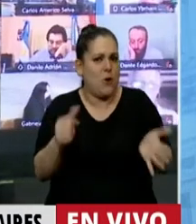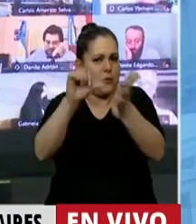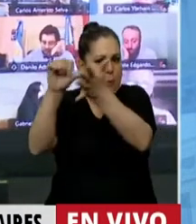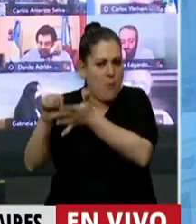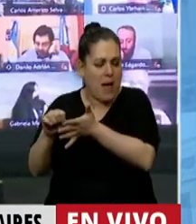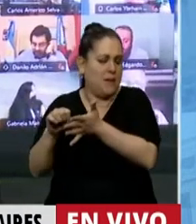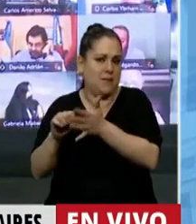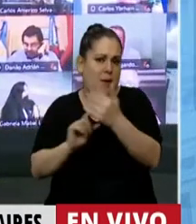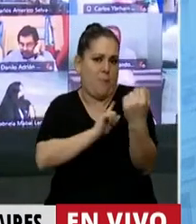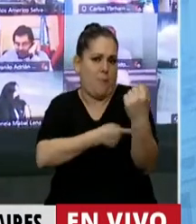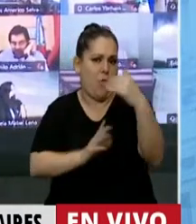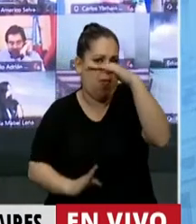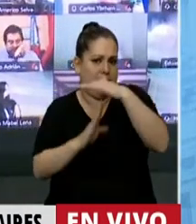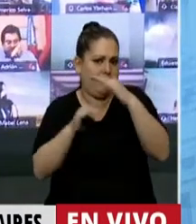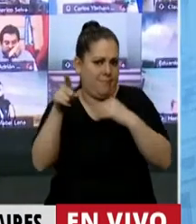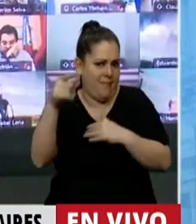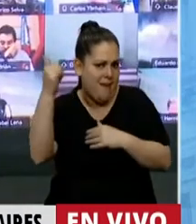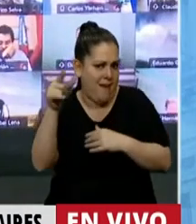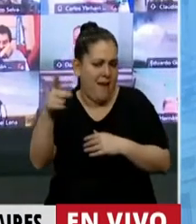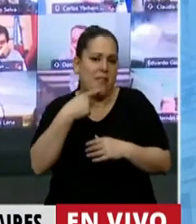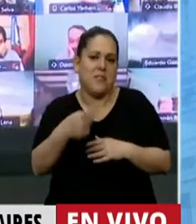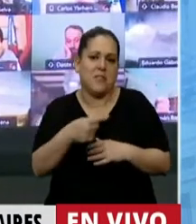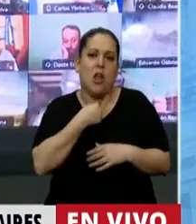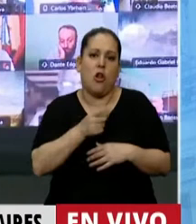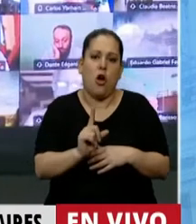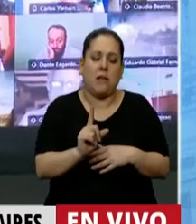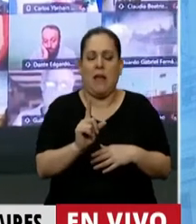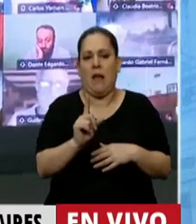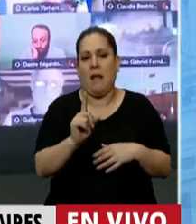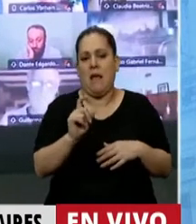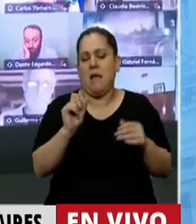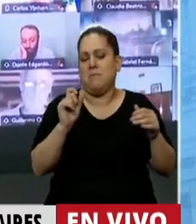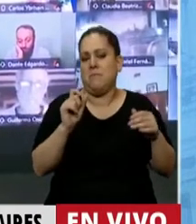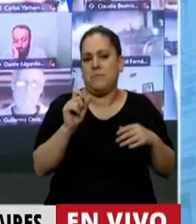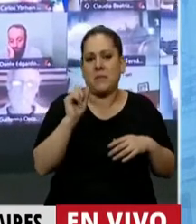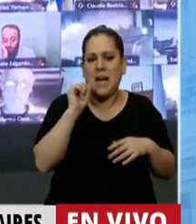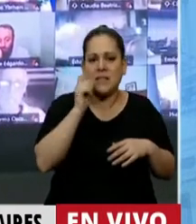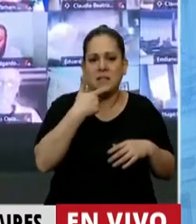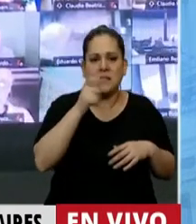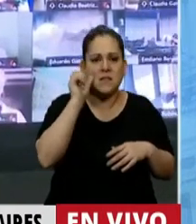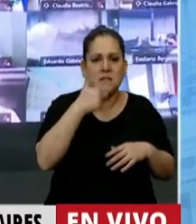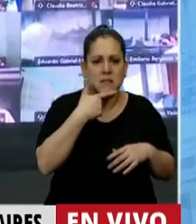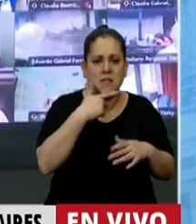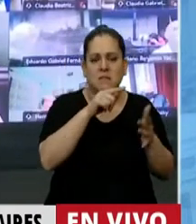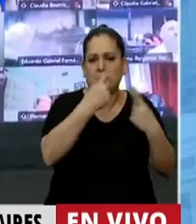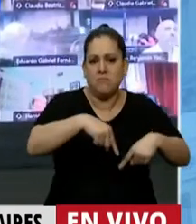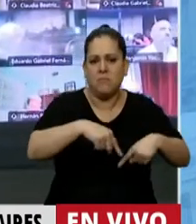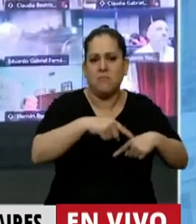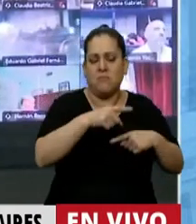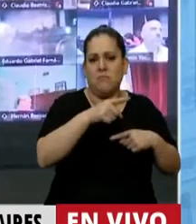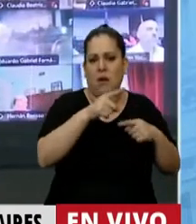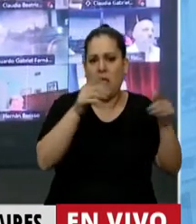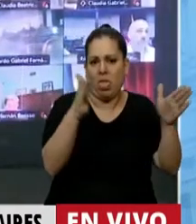imperialistas no quieren reducir sus emisiones de gases, no quieren modificar nada de su forma de producir